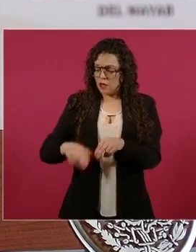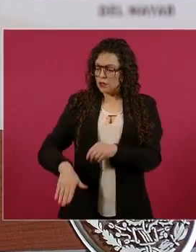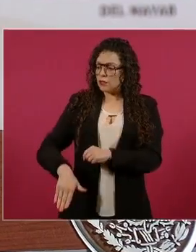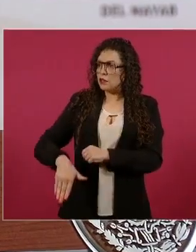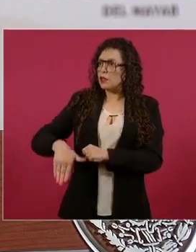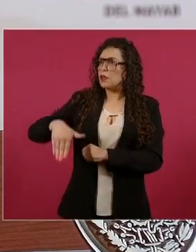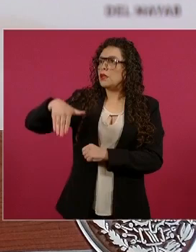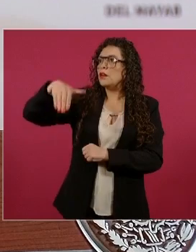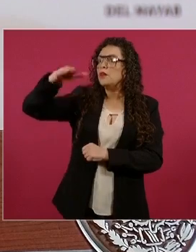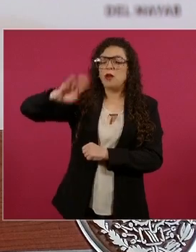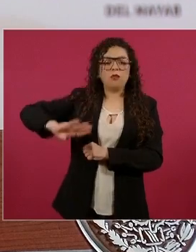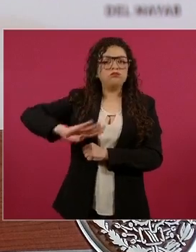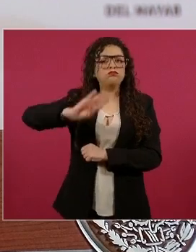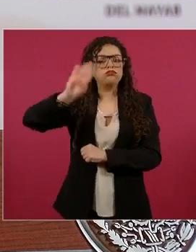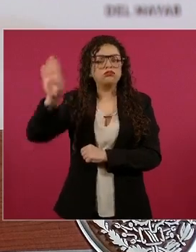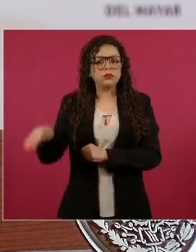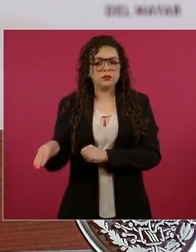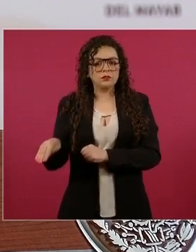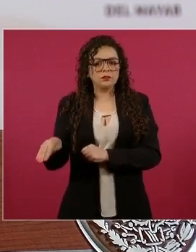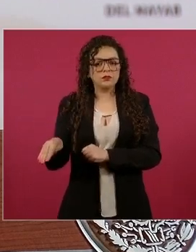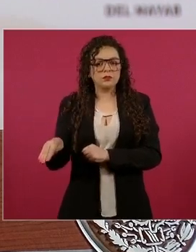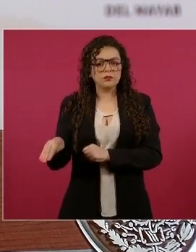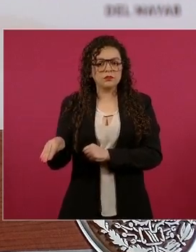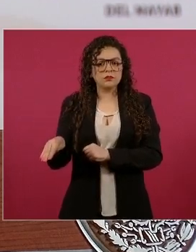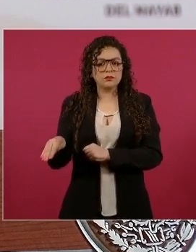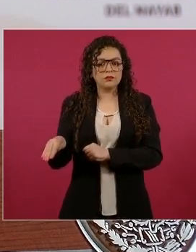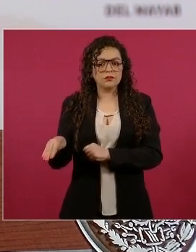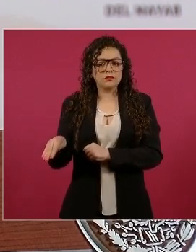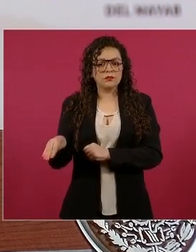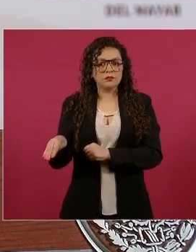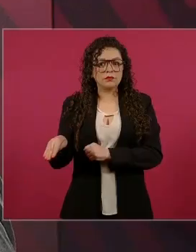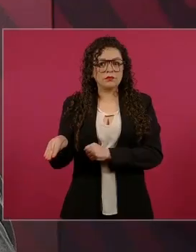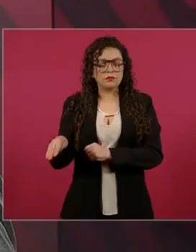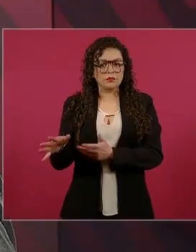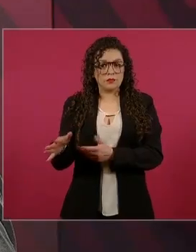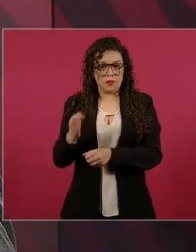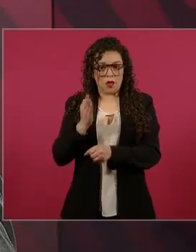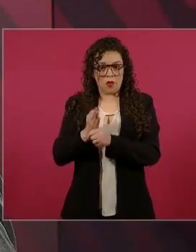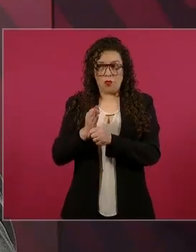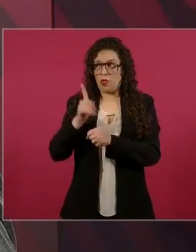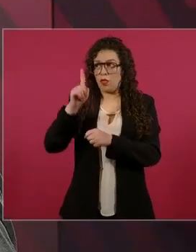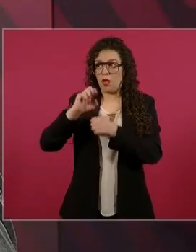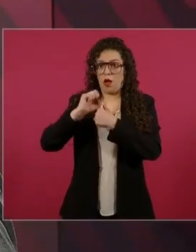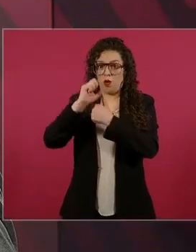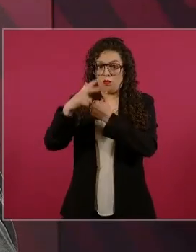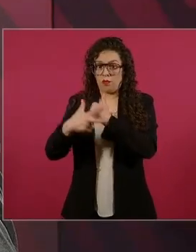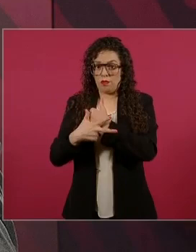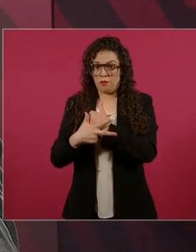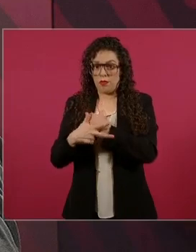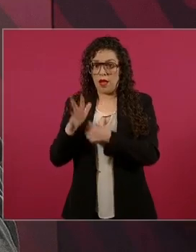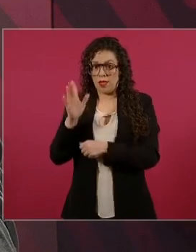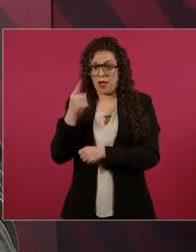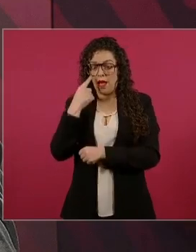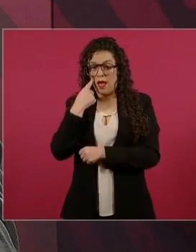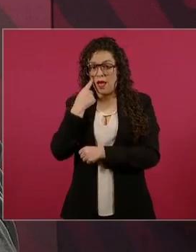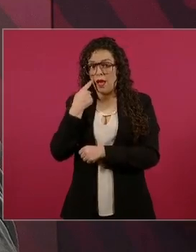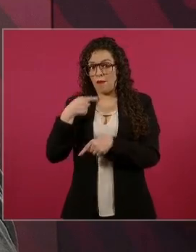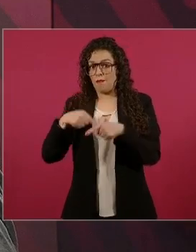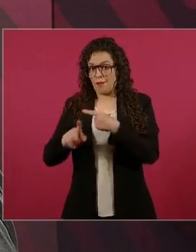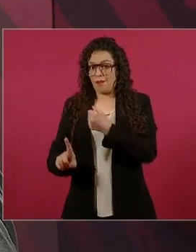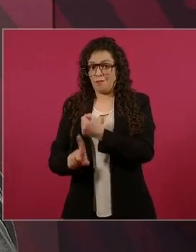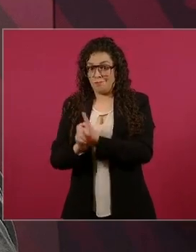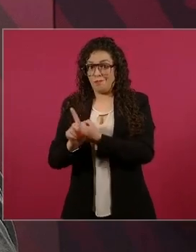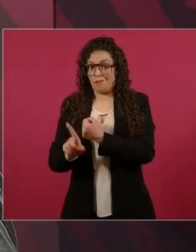crisis en el continente europeo, pero eso no se copiaba,